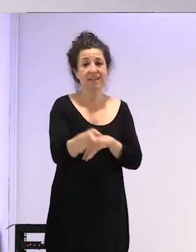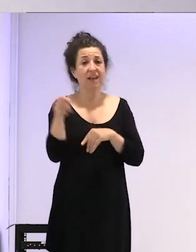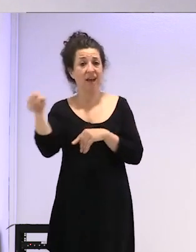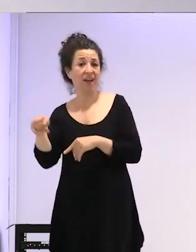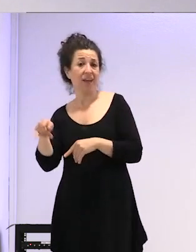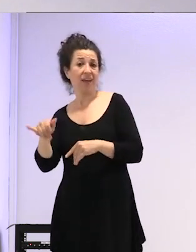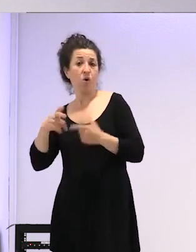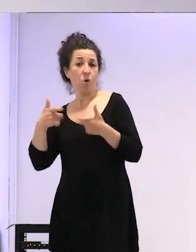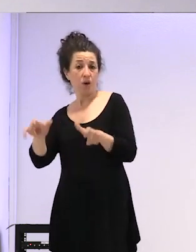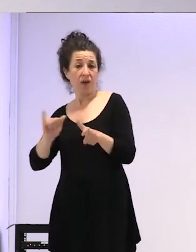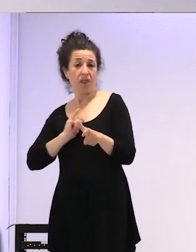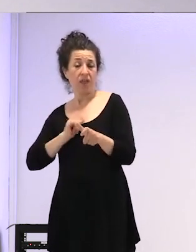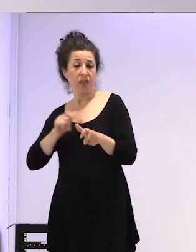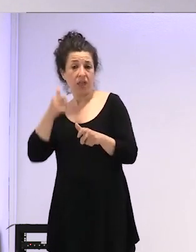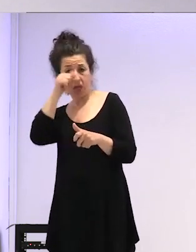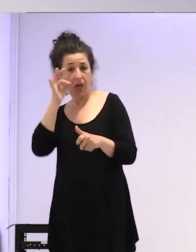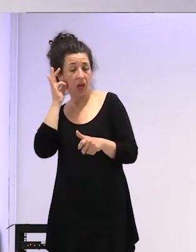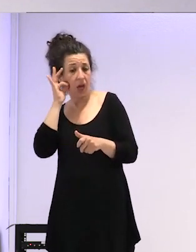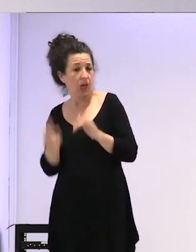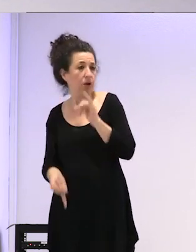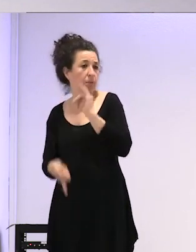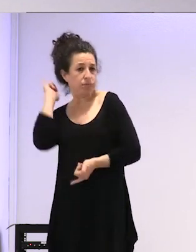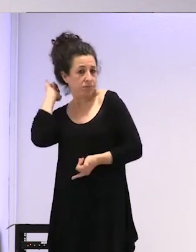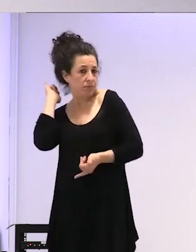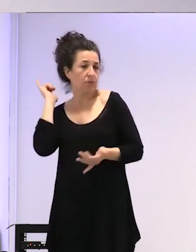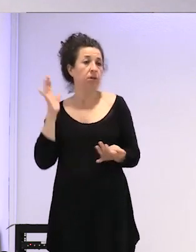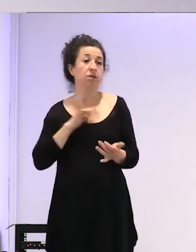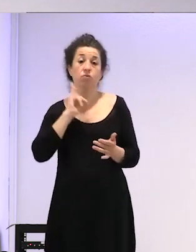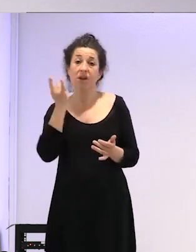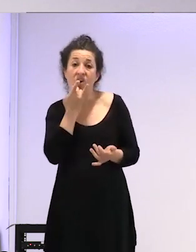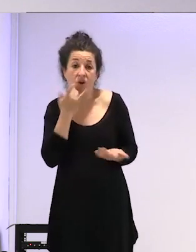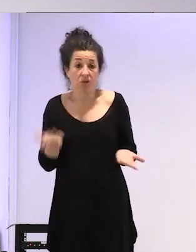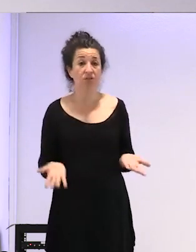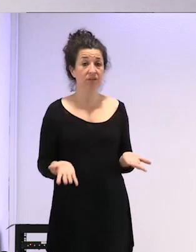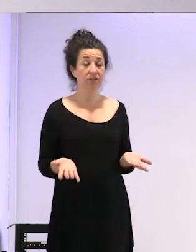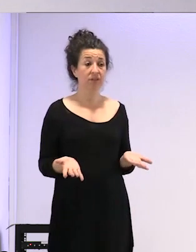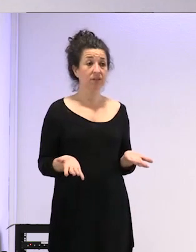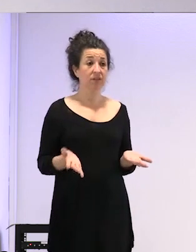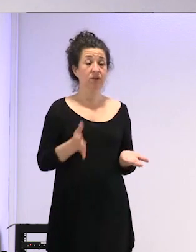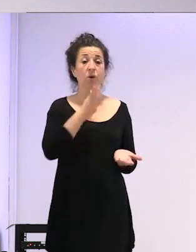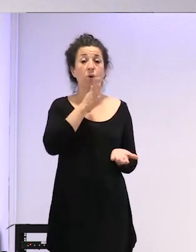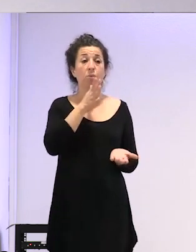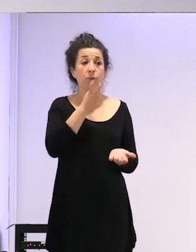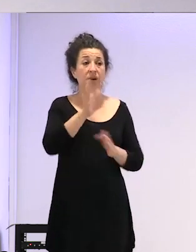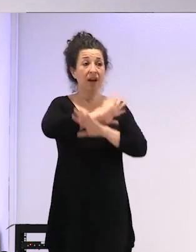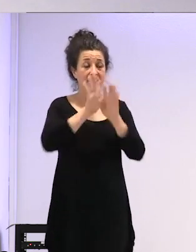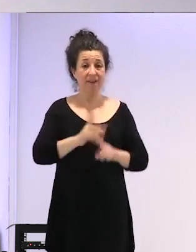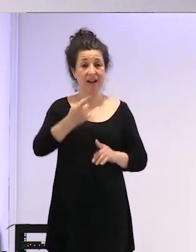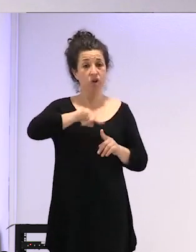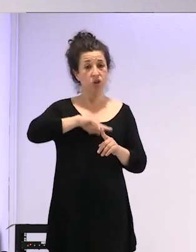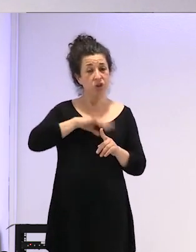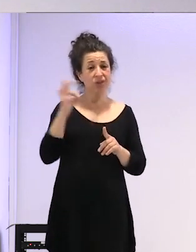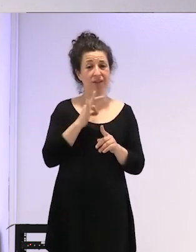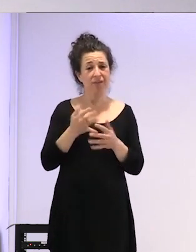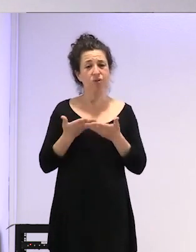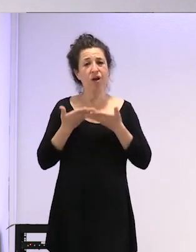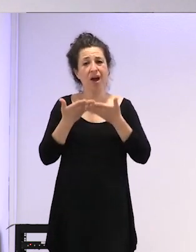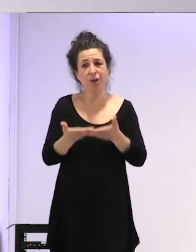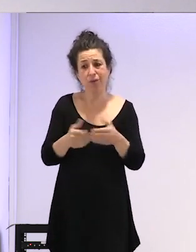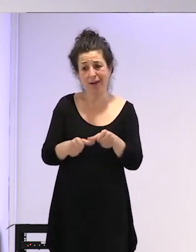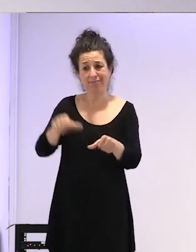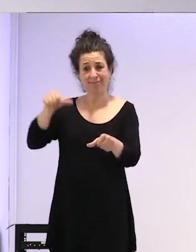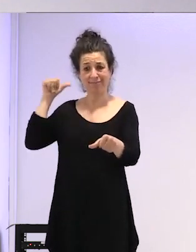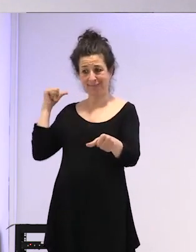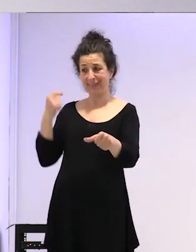género y ya se resolverá para el siguiente ¿no? y es verdad y es un error porque nosotros tenemos que ayudar a los que vienen por detrás ¿no?